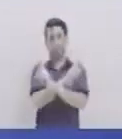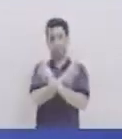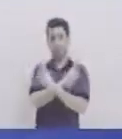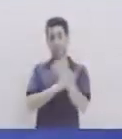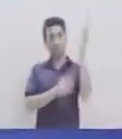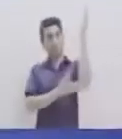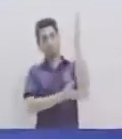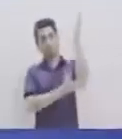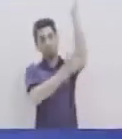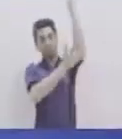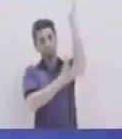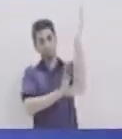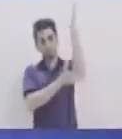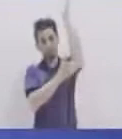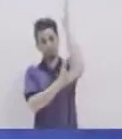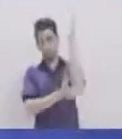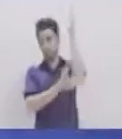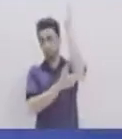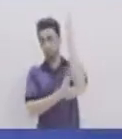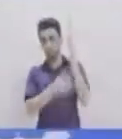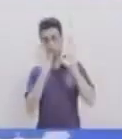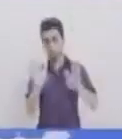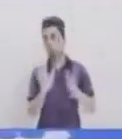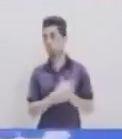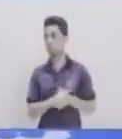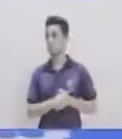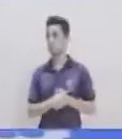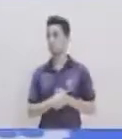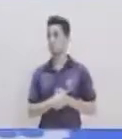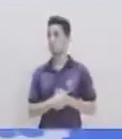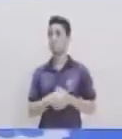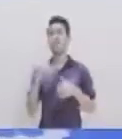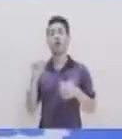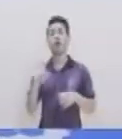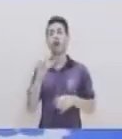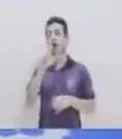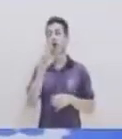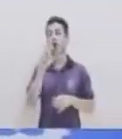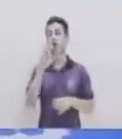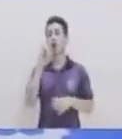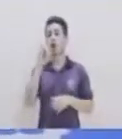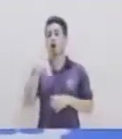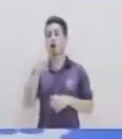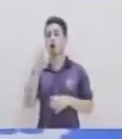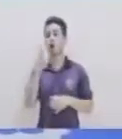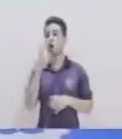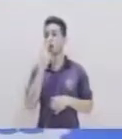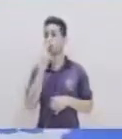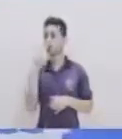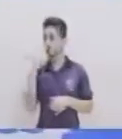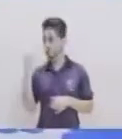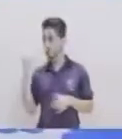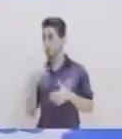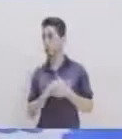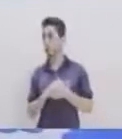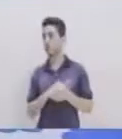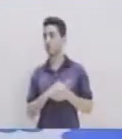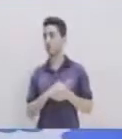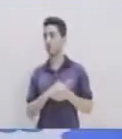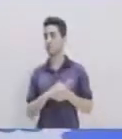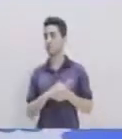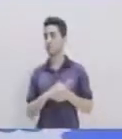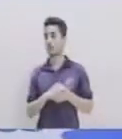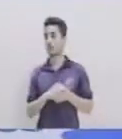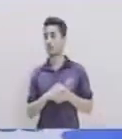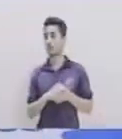Eso es Y para Para el crunch Las piernas Tienen que estar Jalada la punta De los pies acá Las manos